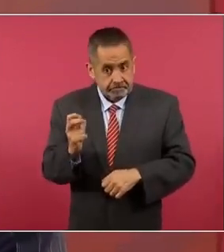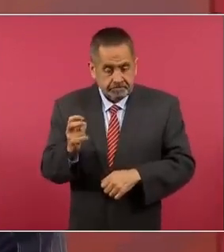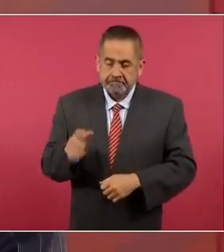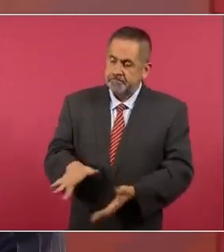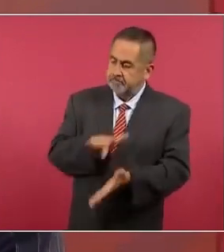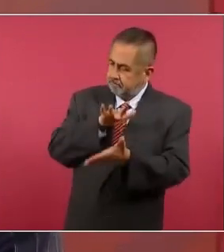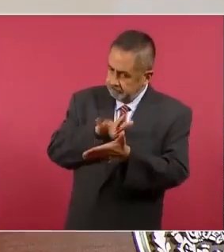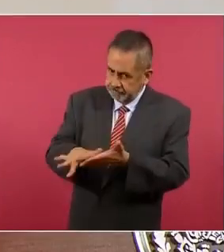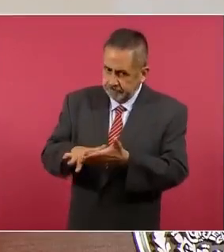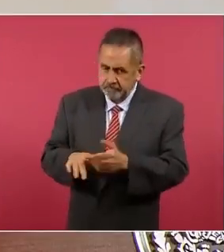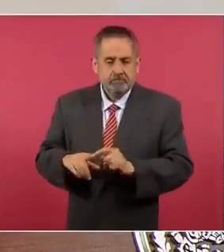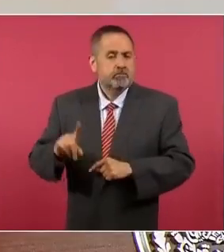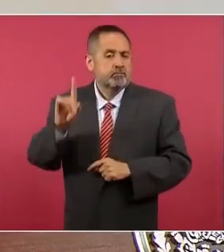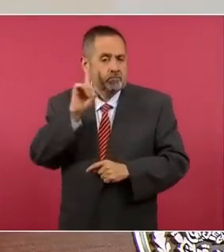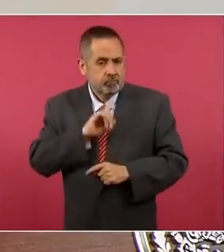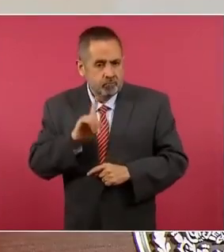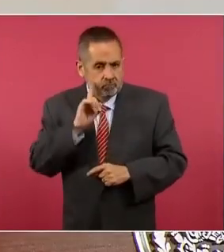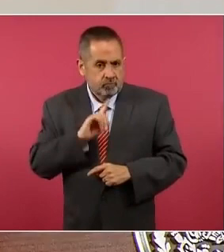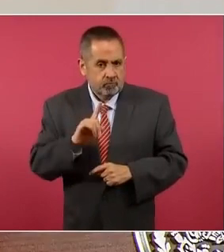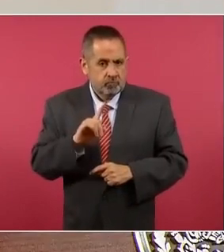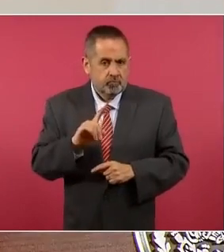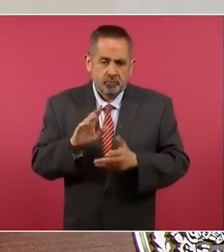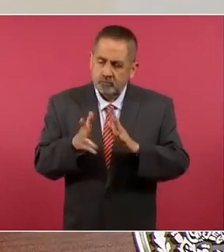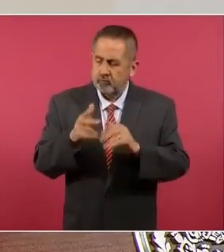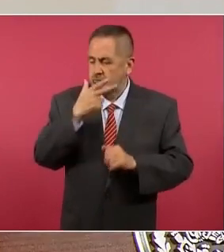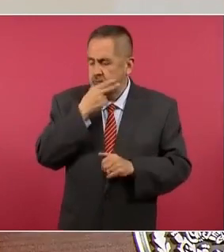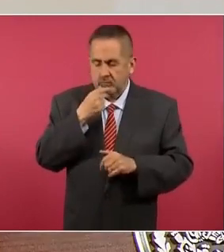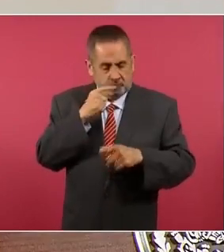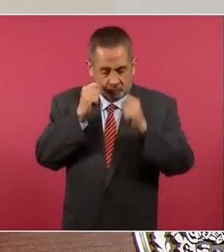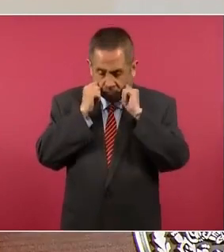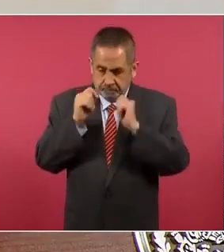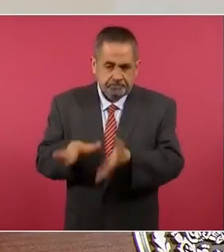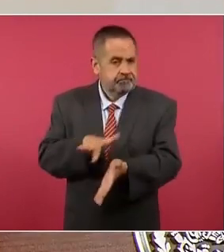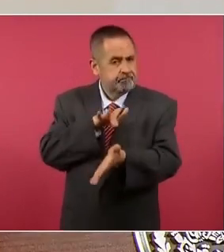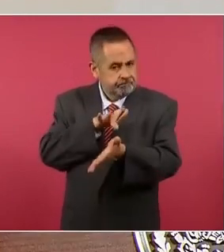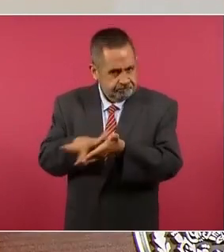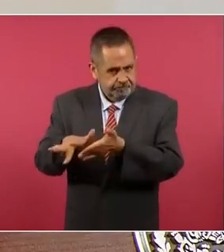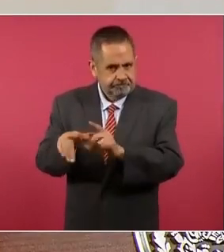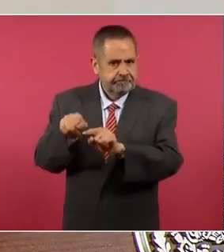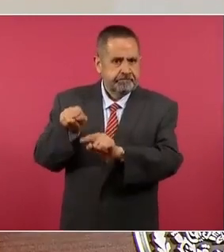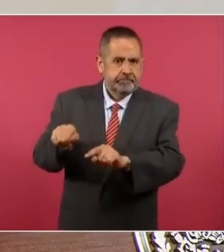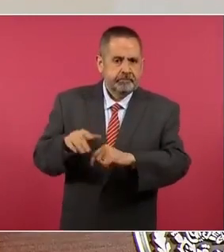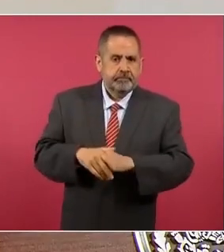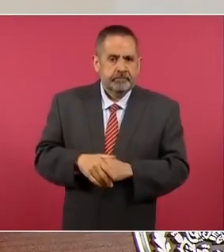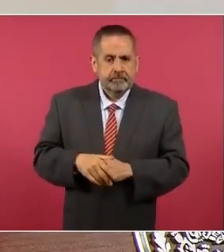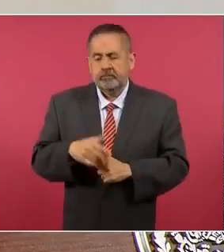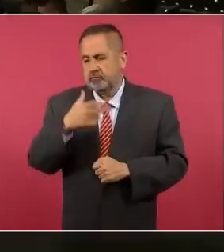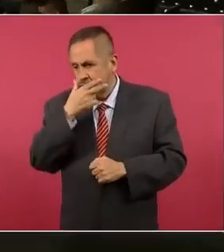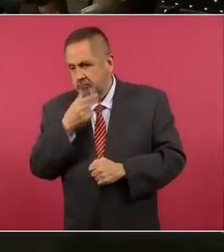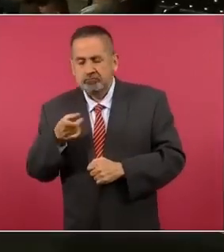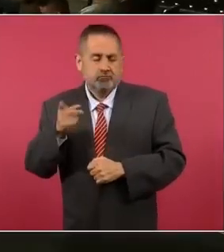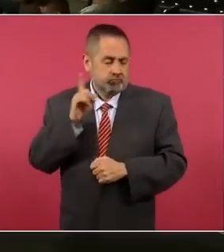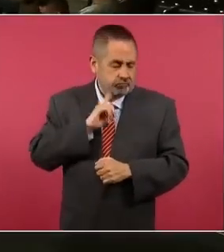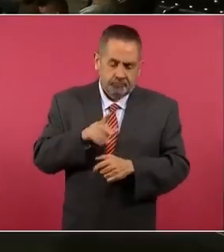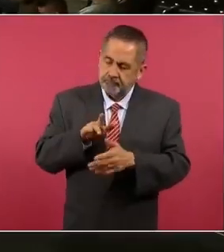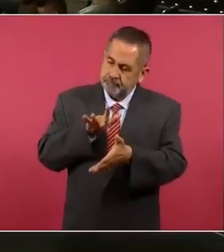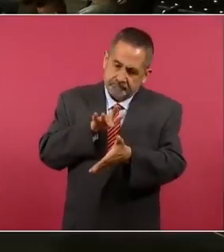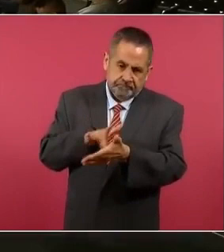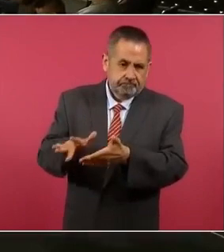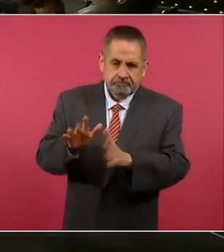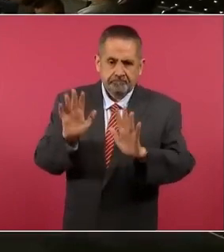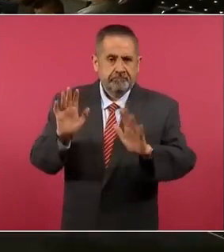mujer o hombre, hombre o mujer. Entonces,